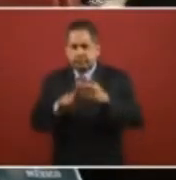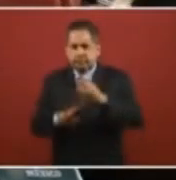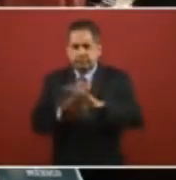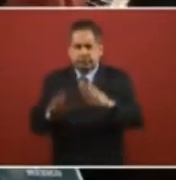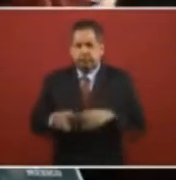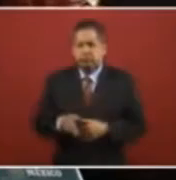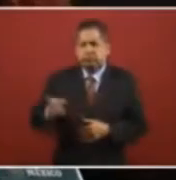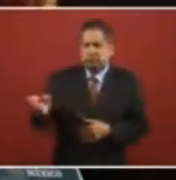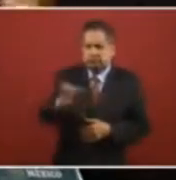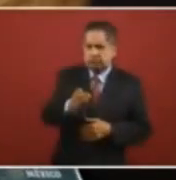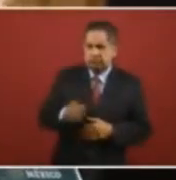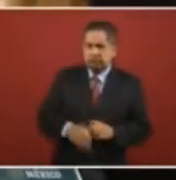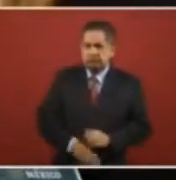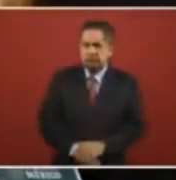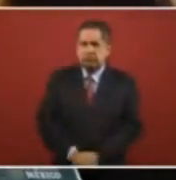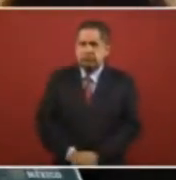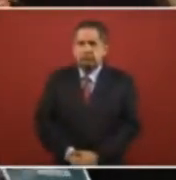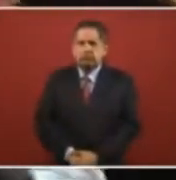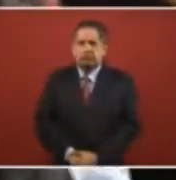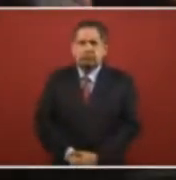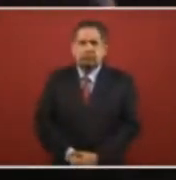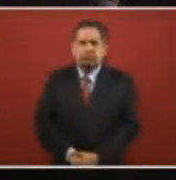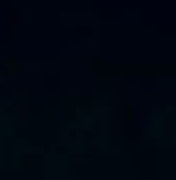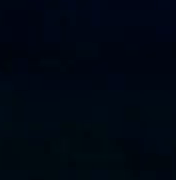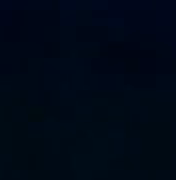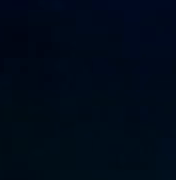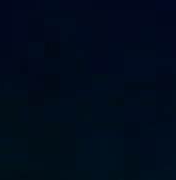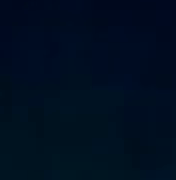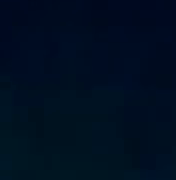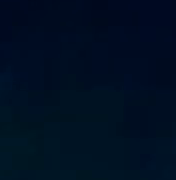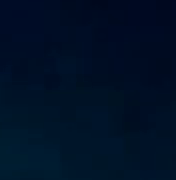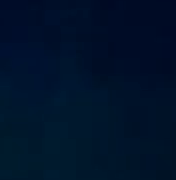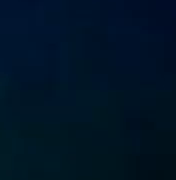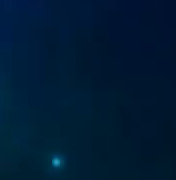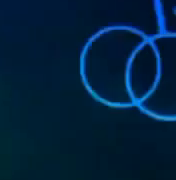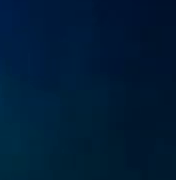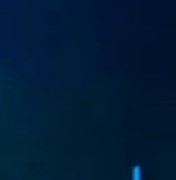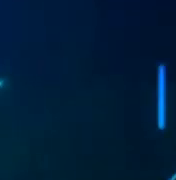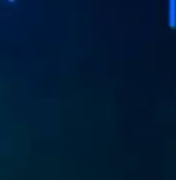Tú, por favor. Gracias. Rocío Méndez, Noticias MBS.